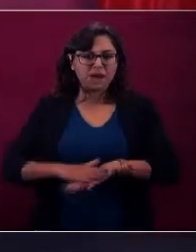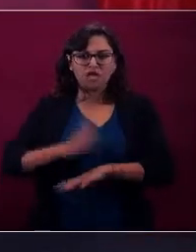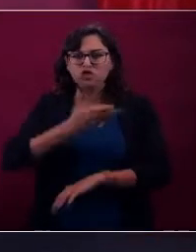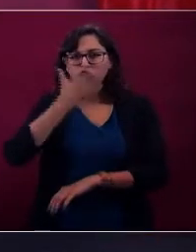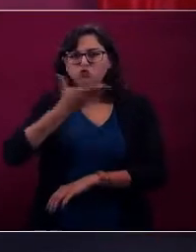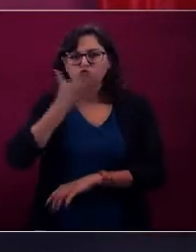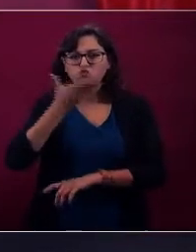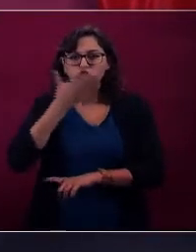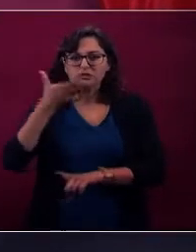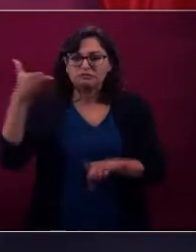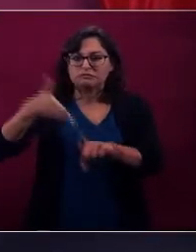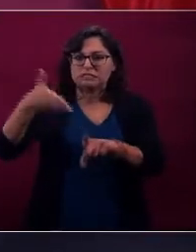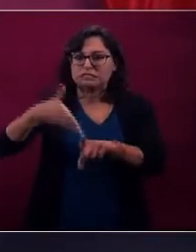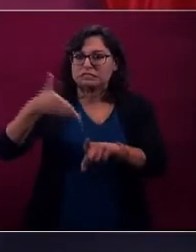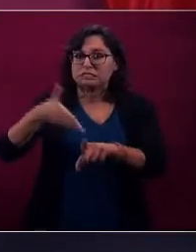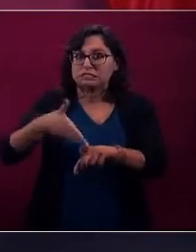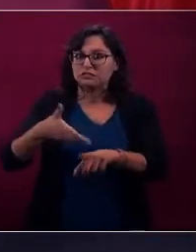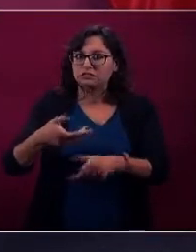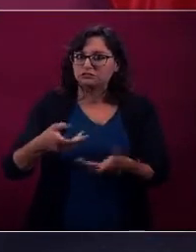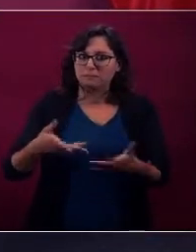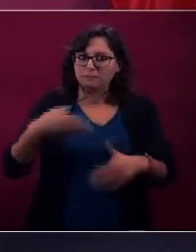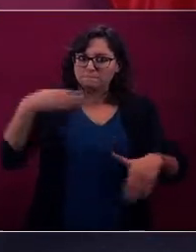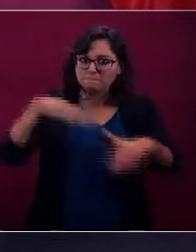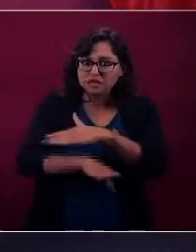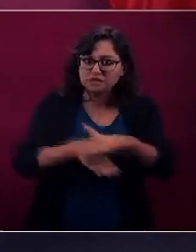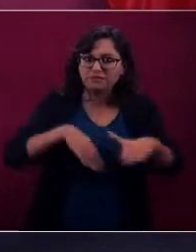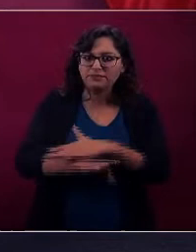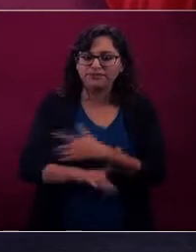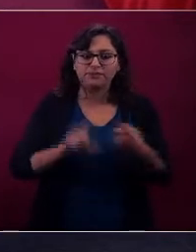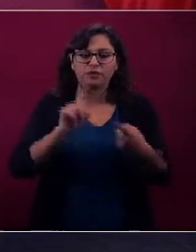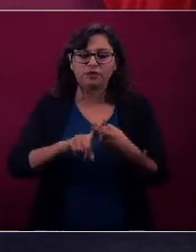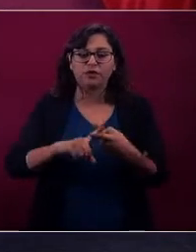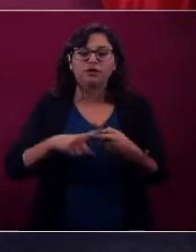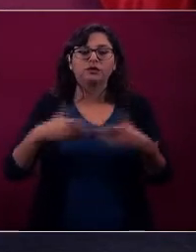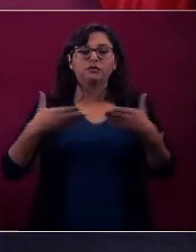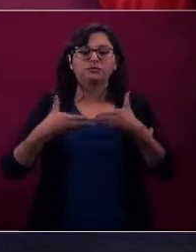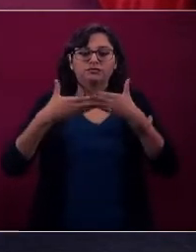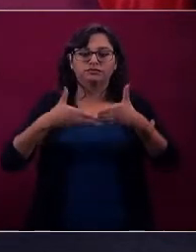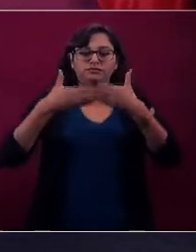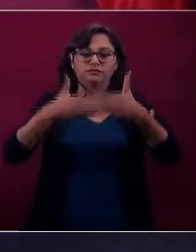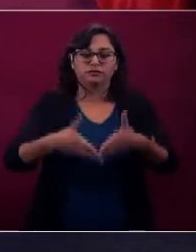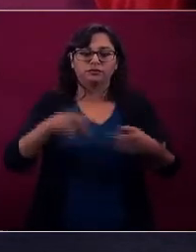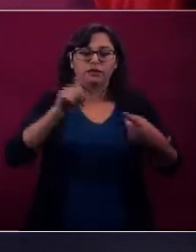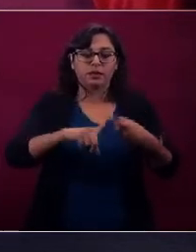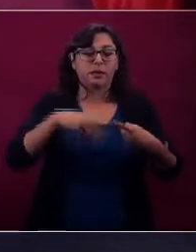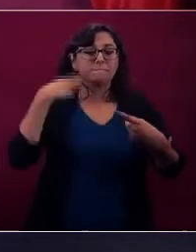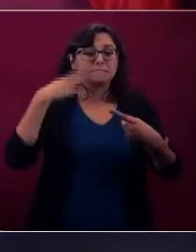La de los puertos, sobre todo, Manzanillo, Lázaro Cárdenas,